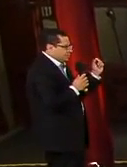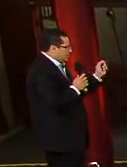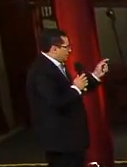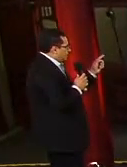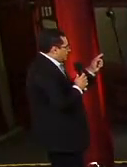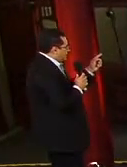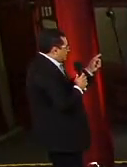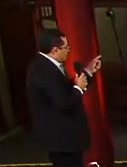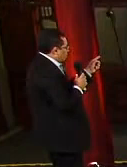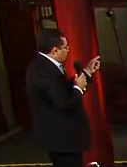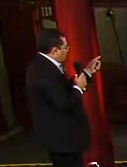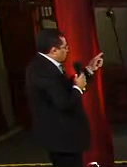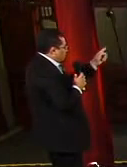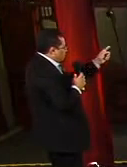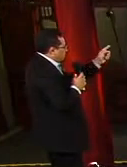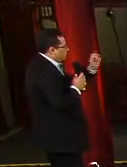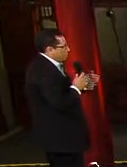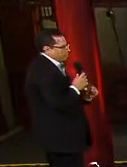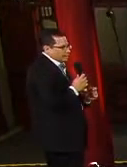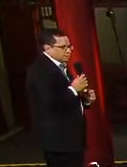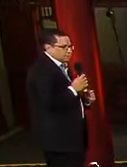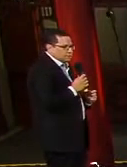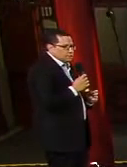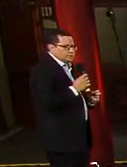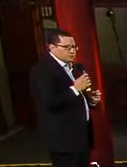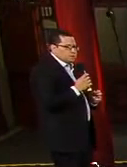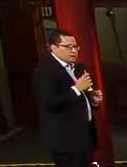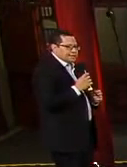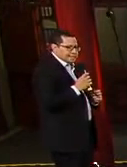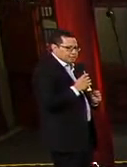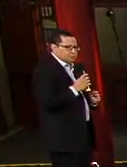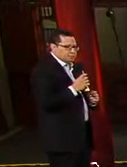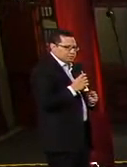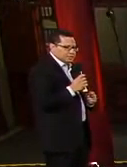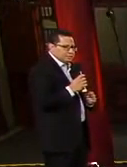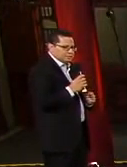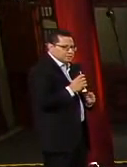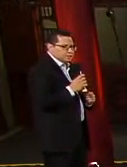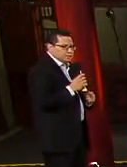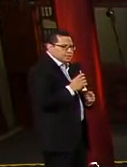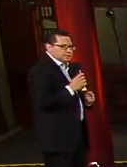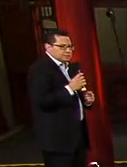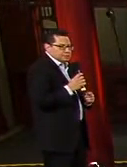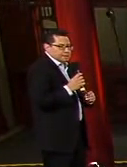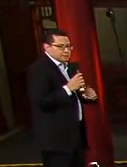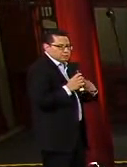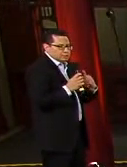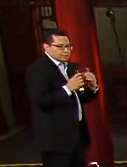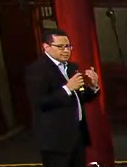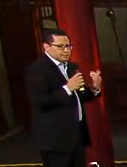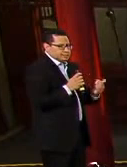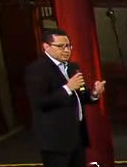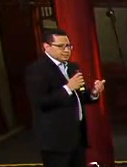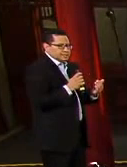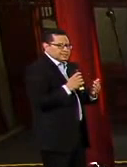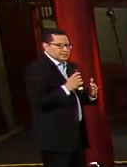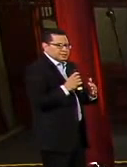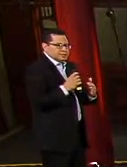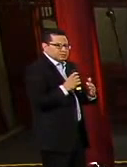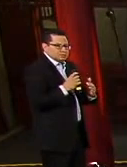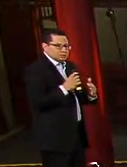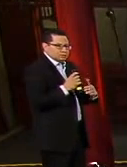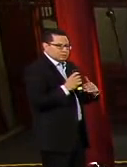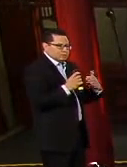personas que se han recuperado, que para el corte de hoy es de un 42 por ciento. Estamos hablando de todas estas personas